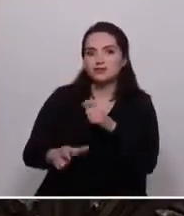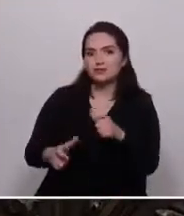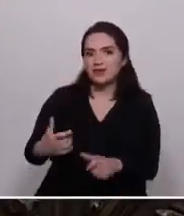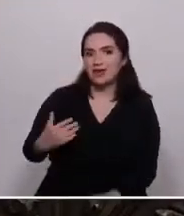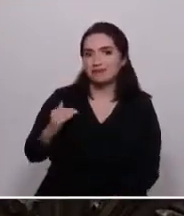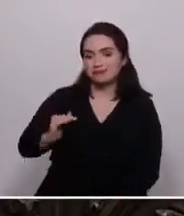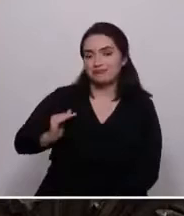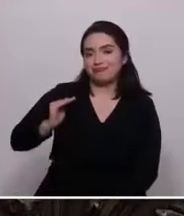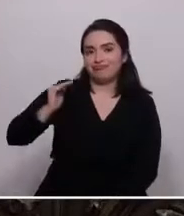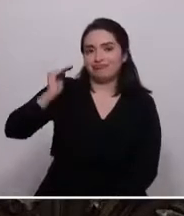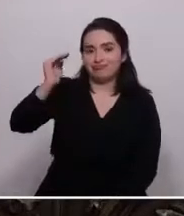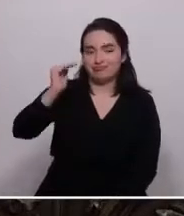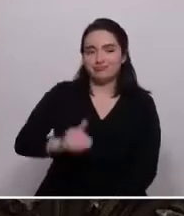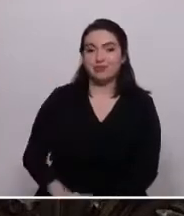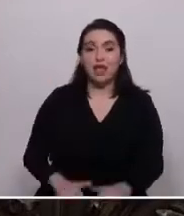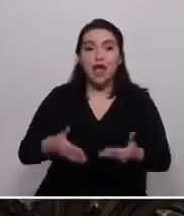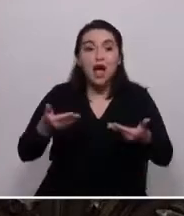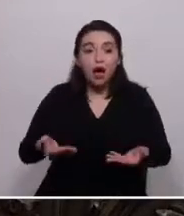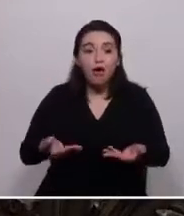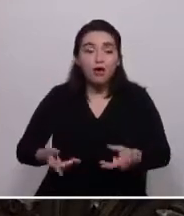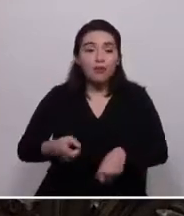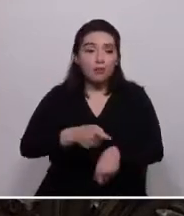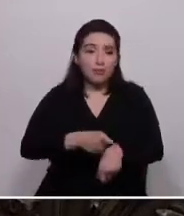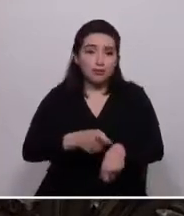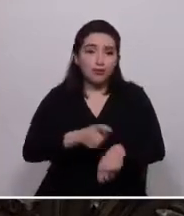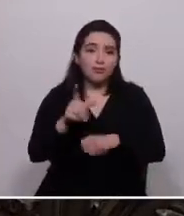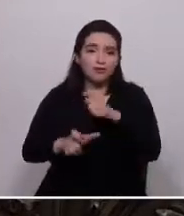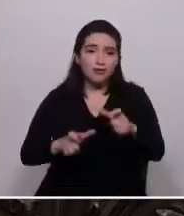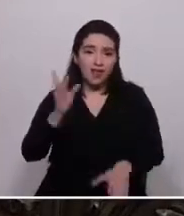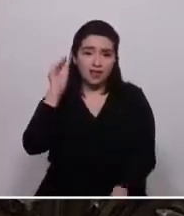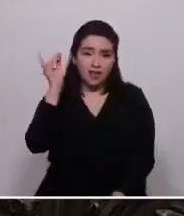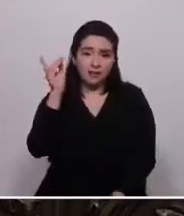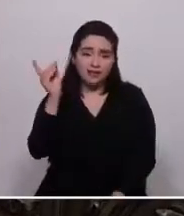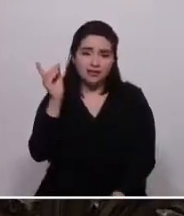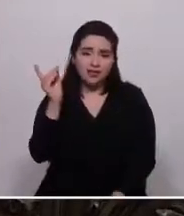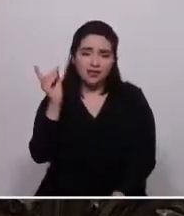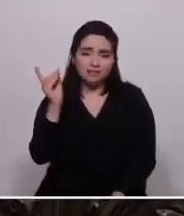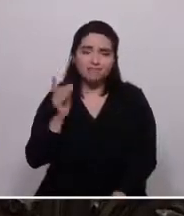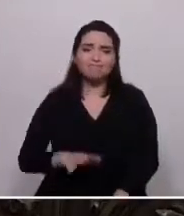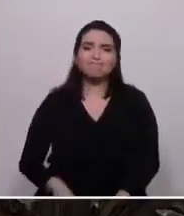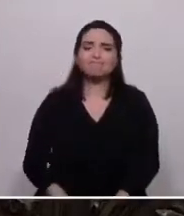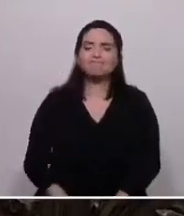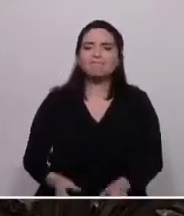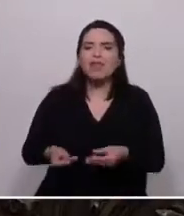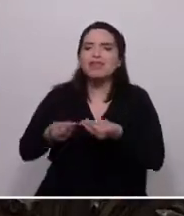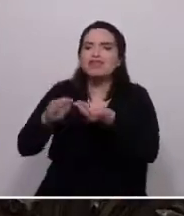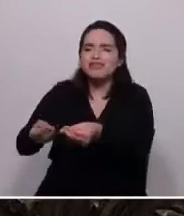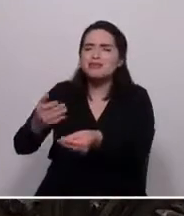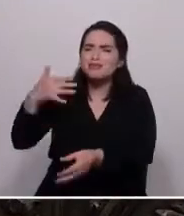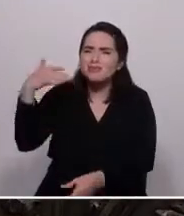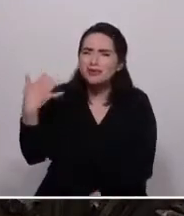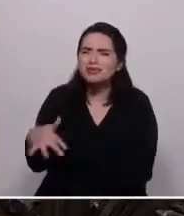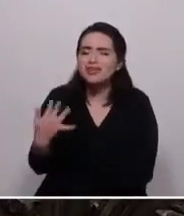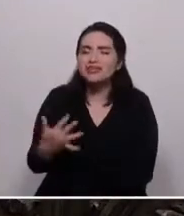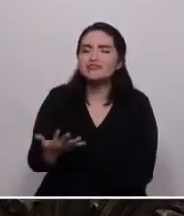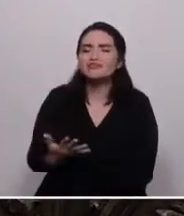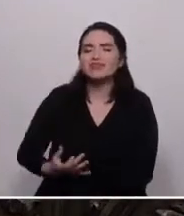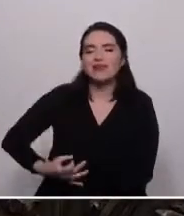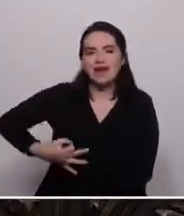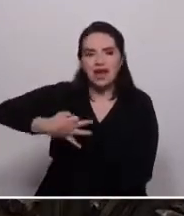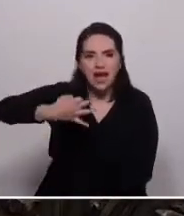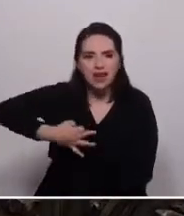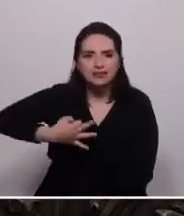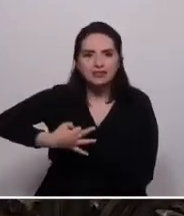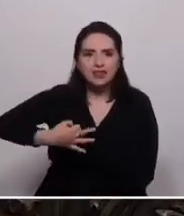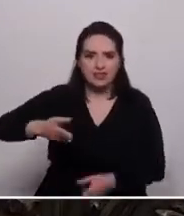ahora el momento de devolverle a las personas con discapacidad algo tan elemental como las garantías del ejercicio